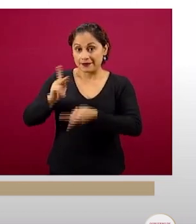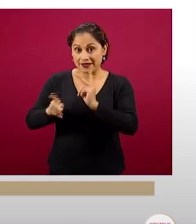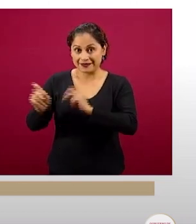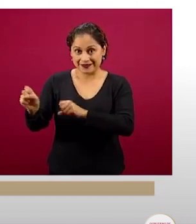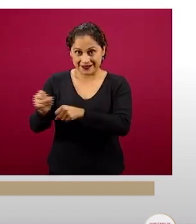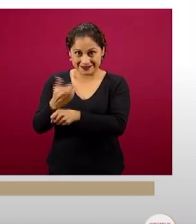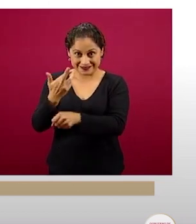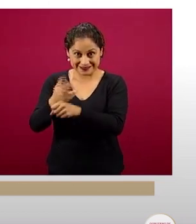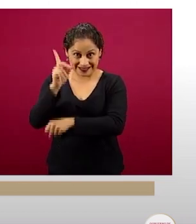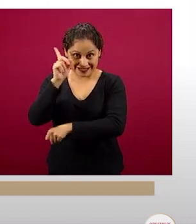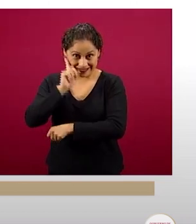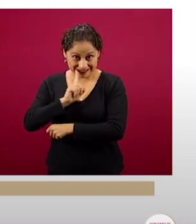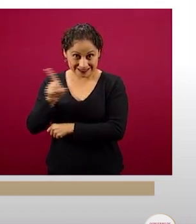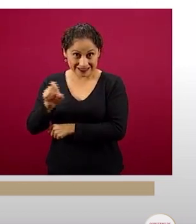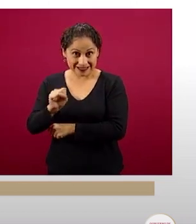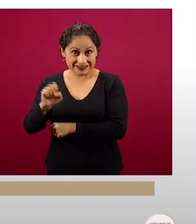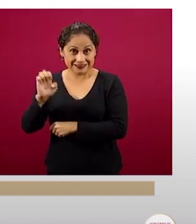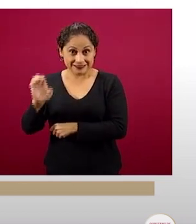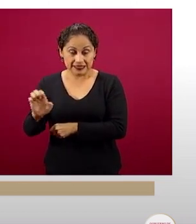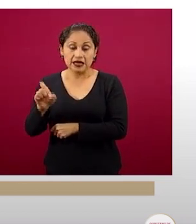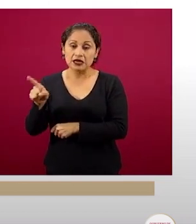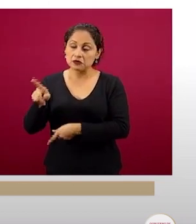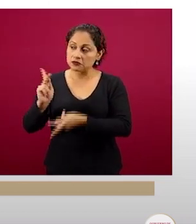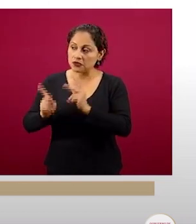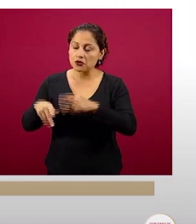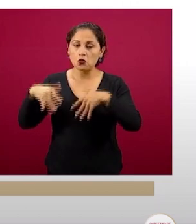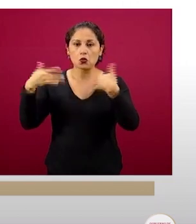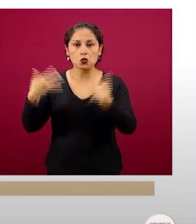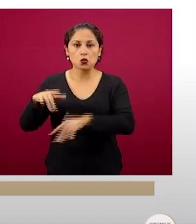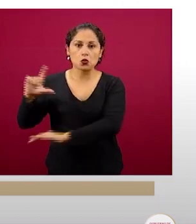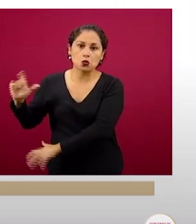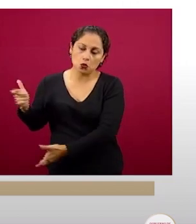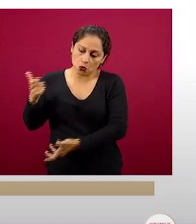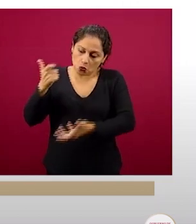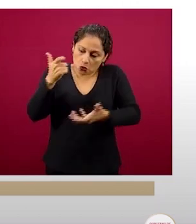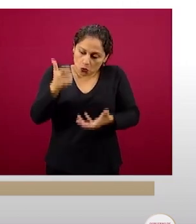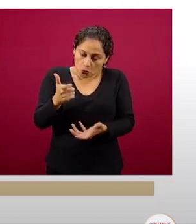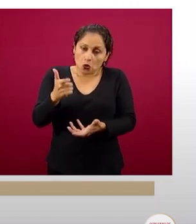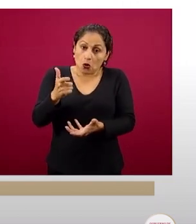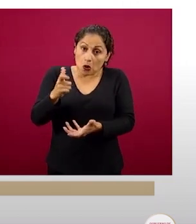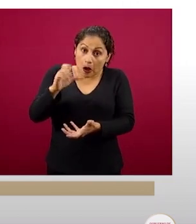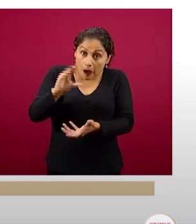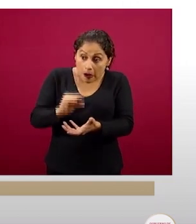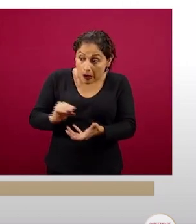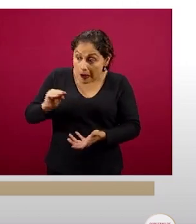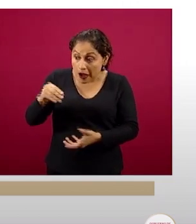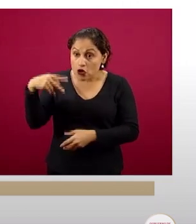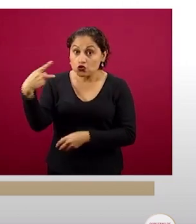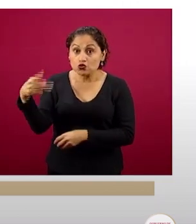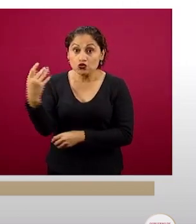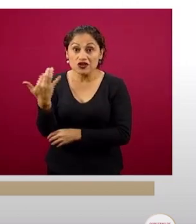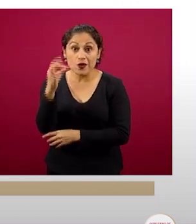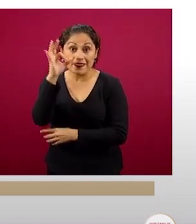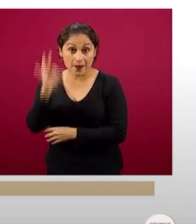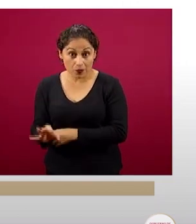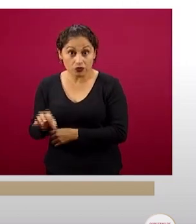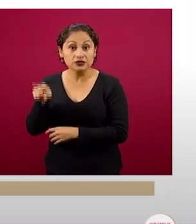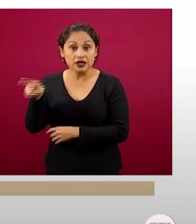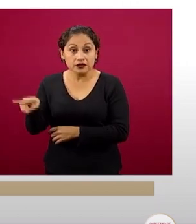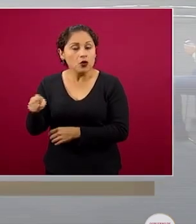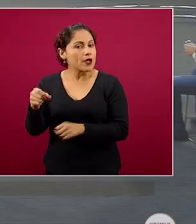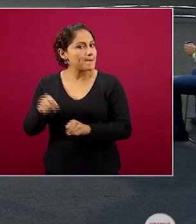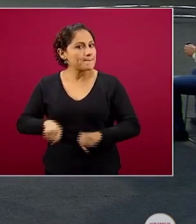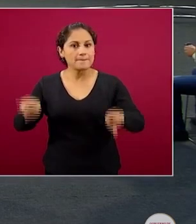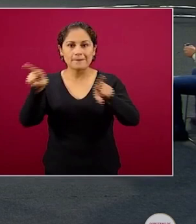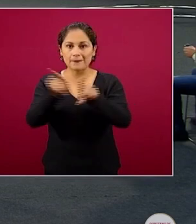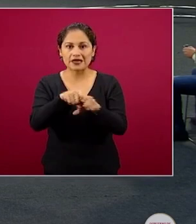Economía, es más de la mitad del presupuesto de toda la Secretaría de Economía de todo un año, es el equivalente a lo que